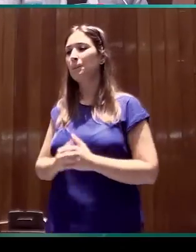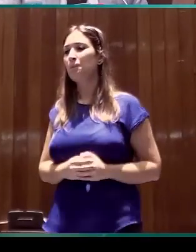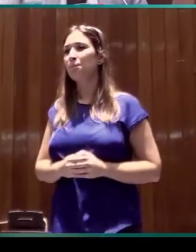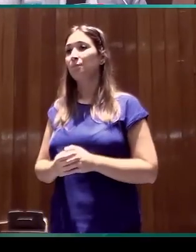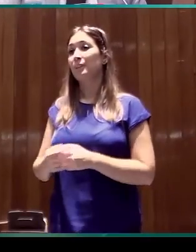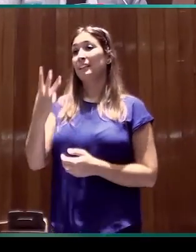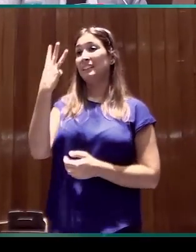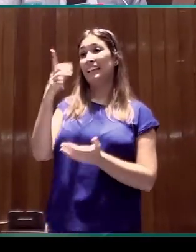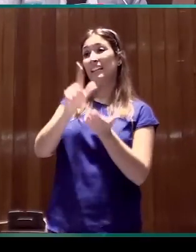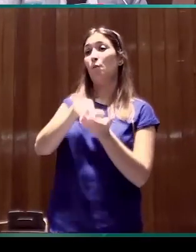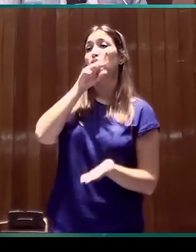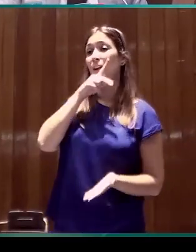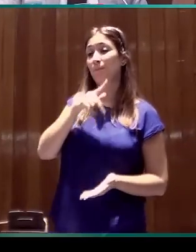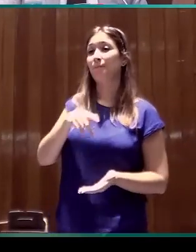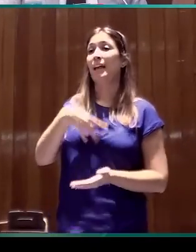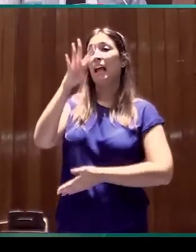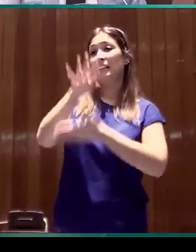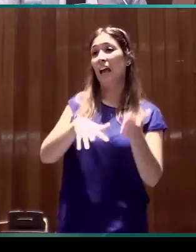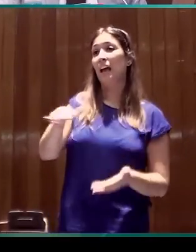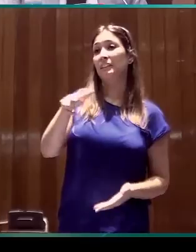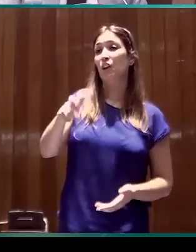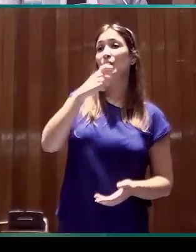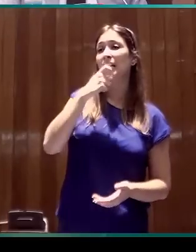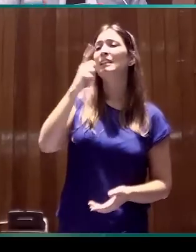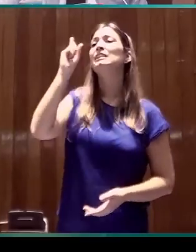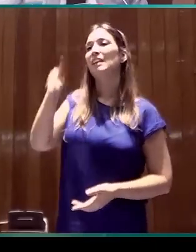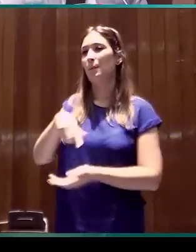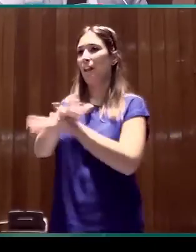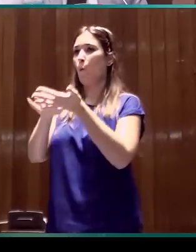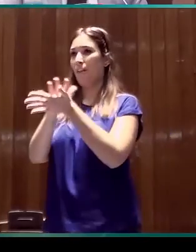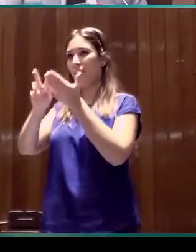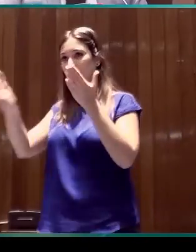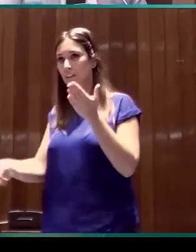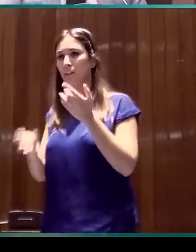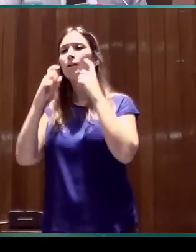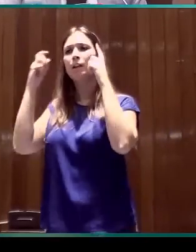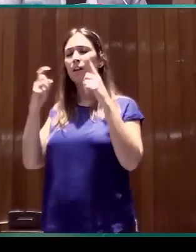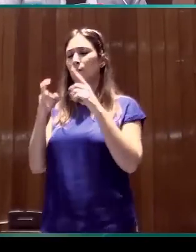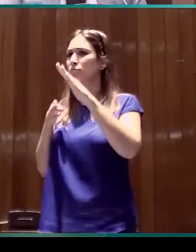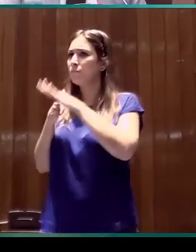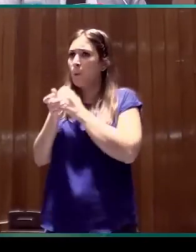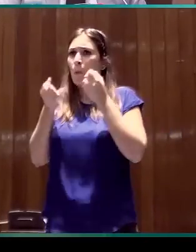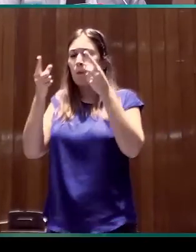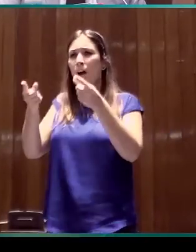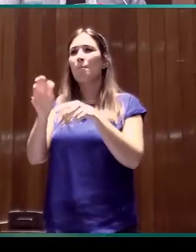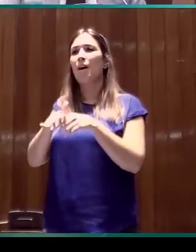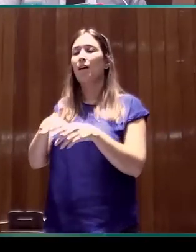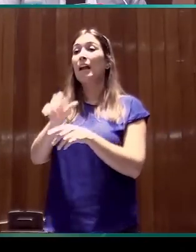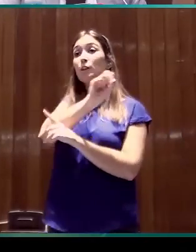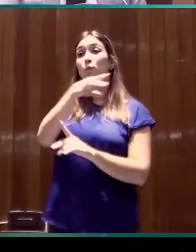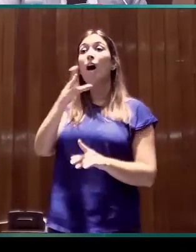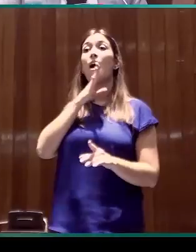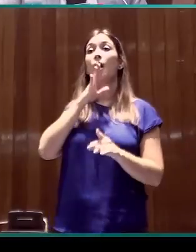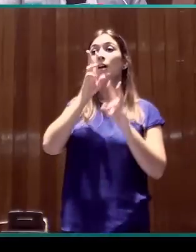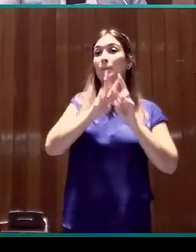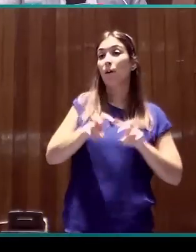las tres lenguas orales, catalán, castellano e inglés, pero también en lenguas de signos, donde intentamos exponer y difundir los resultados de